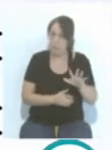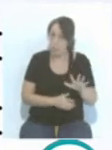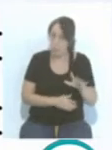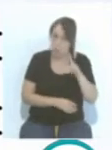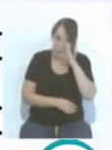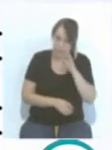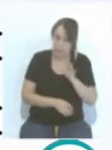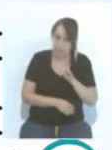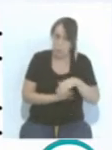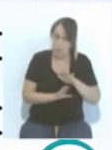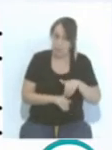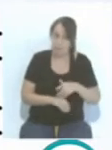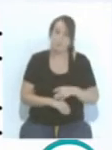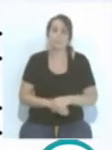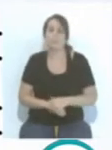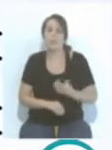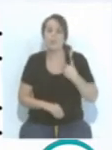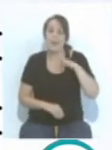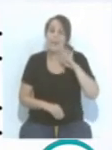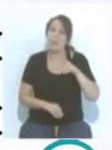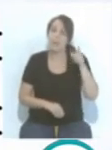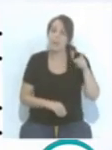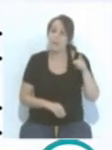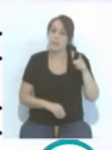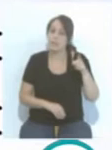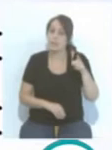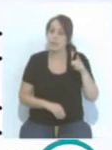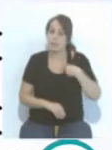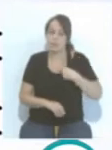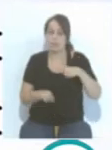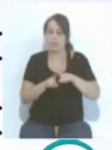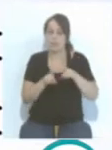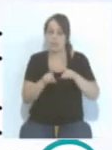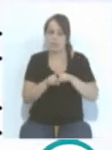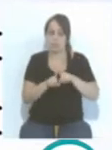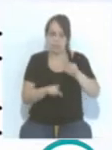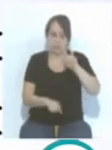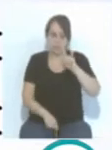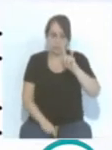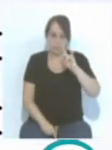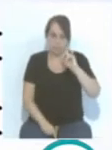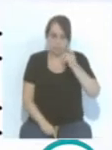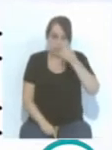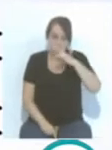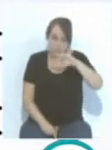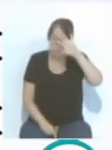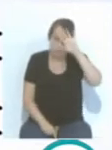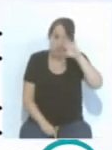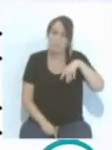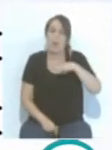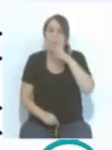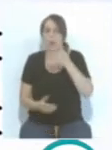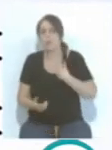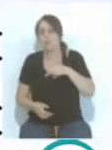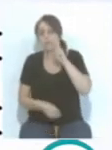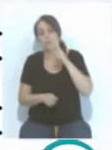creo que fue la última, ¿no? Pues parece que allí nos pilló despistados, ¿no? No acaba hoy. Yo creo que esa fue la clave. Ahora mismo yo veo